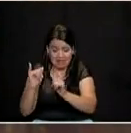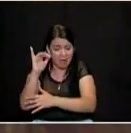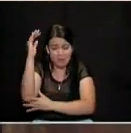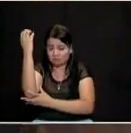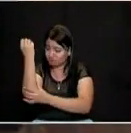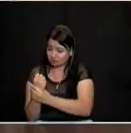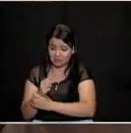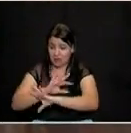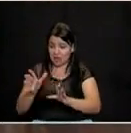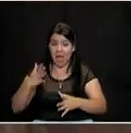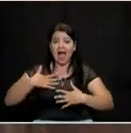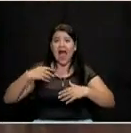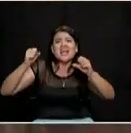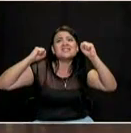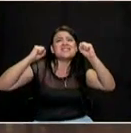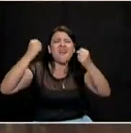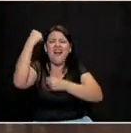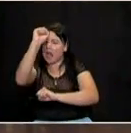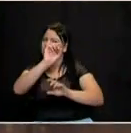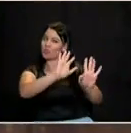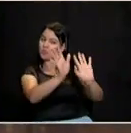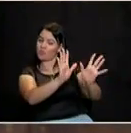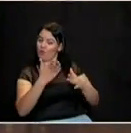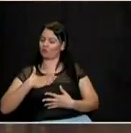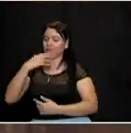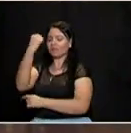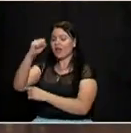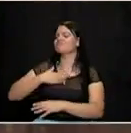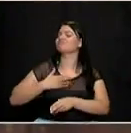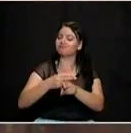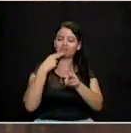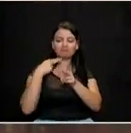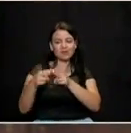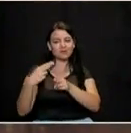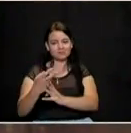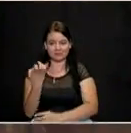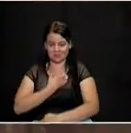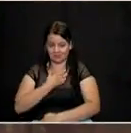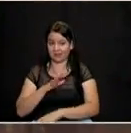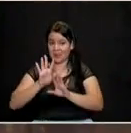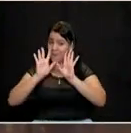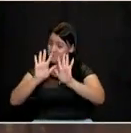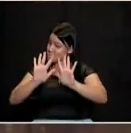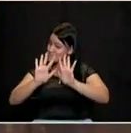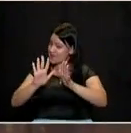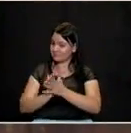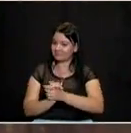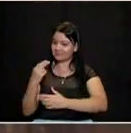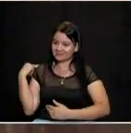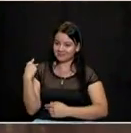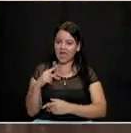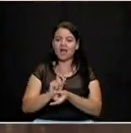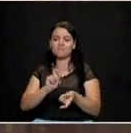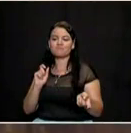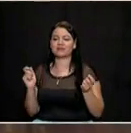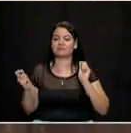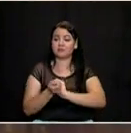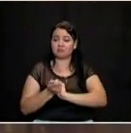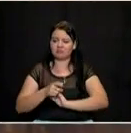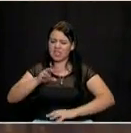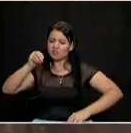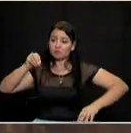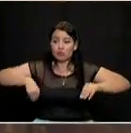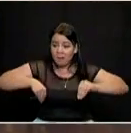van a poder celebrar. Yo seré el próximo alcalde de la ciudad de Medellín y cambiaré la historia y el rumbo de esta ciudad. No más